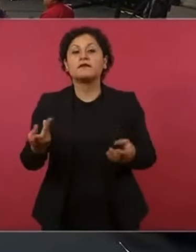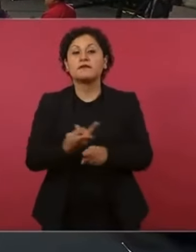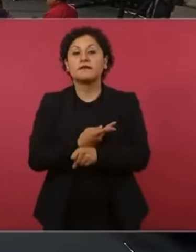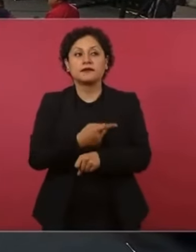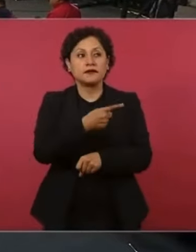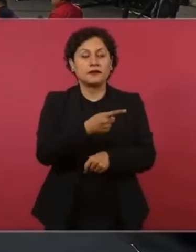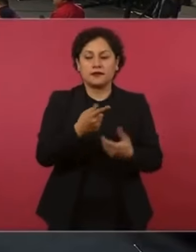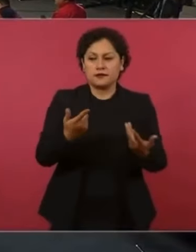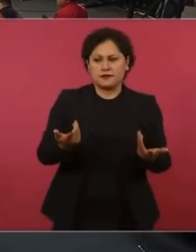quieren dar su brazo a torcer. Gracias.